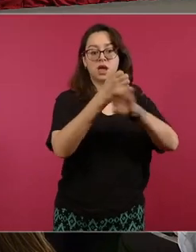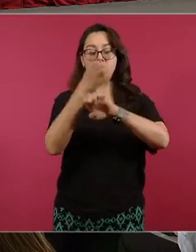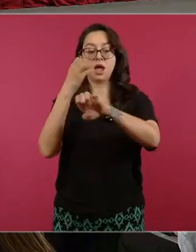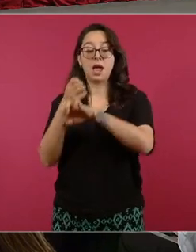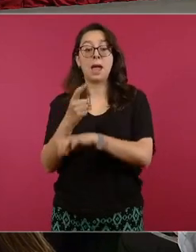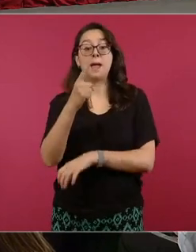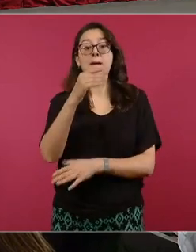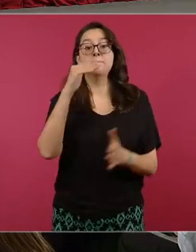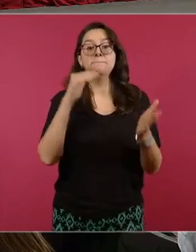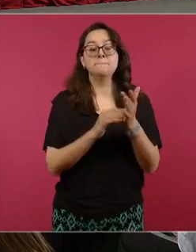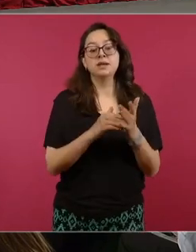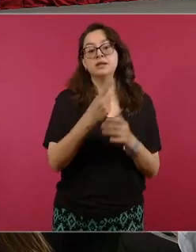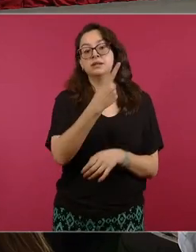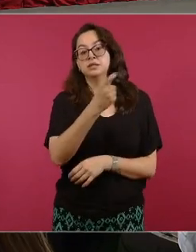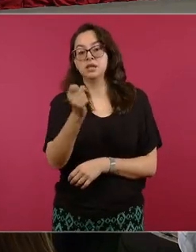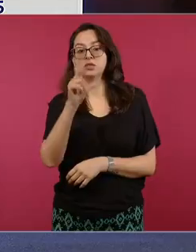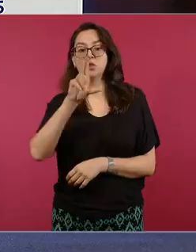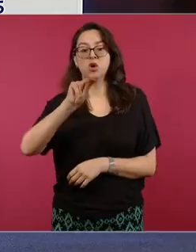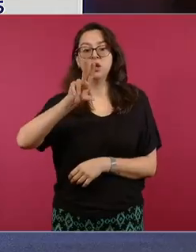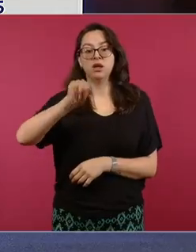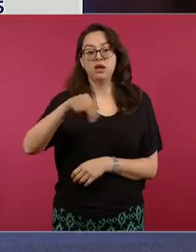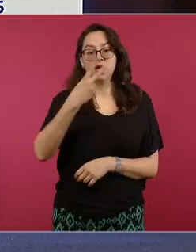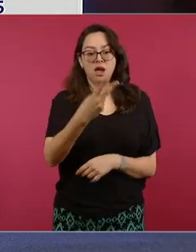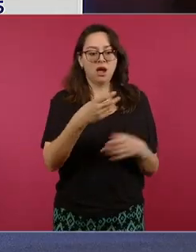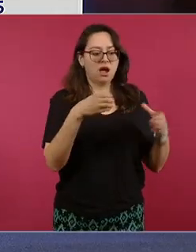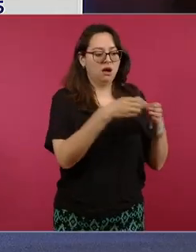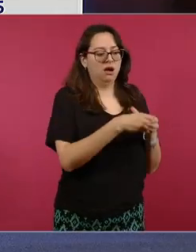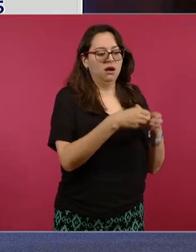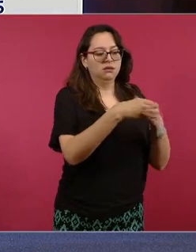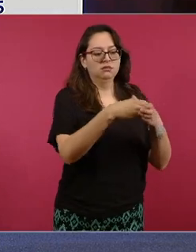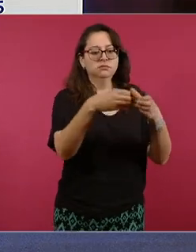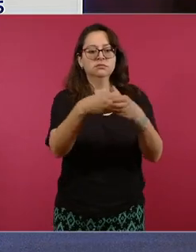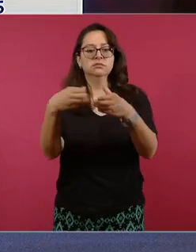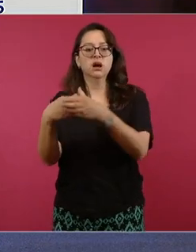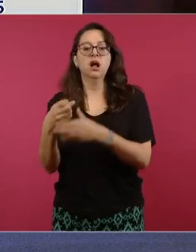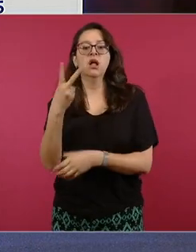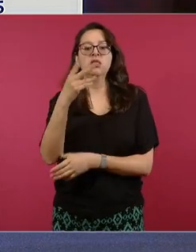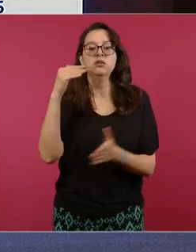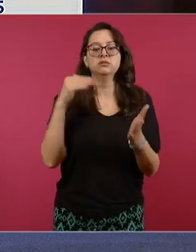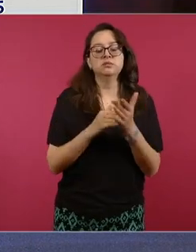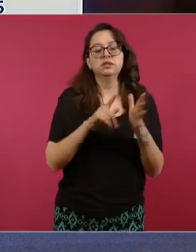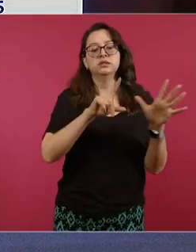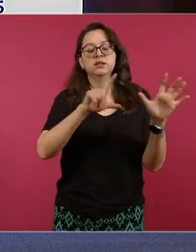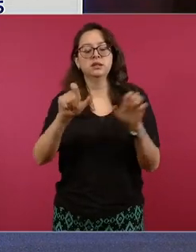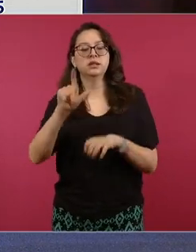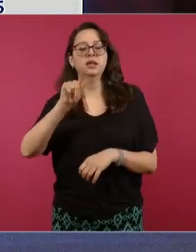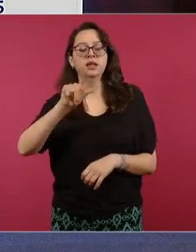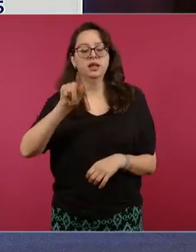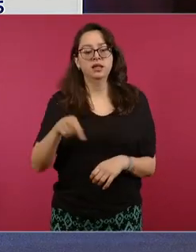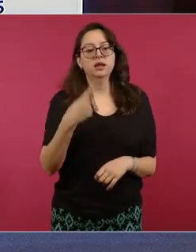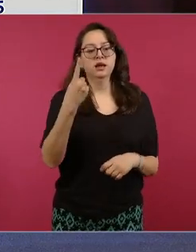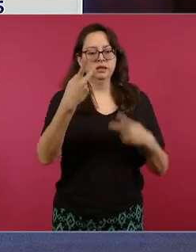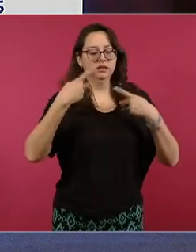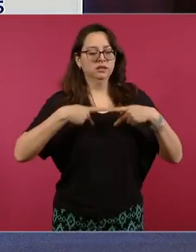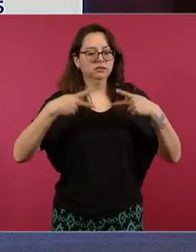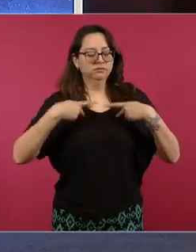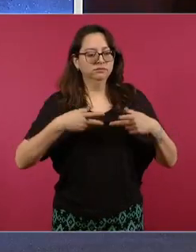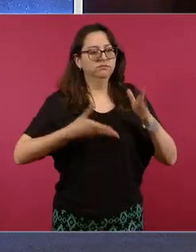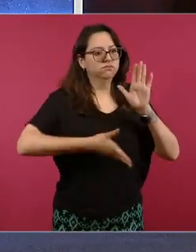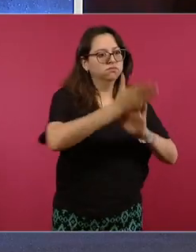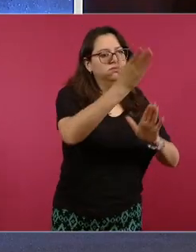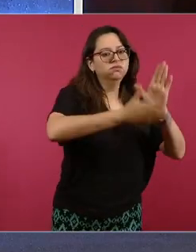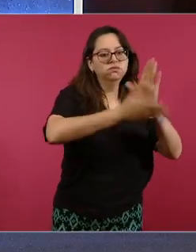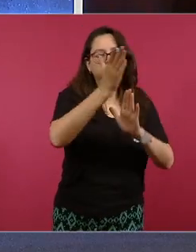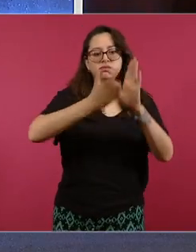182 equipos con dos mil 771 personas destinadas a esta búsqueda